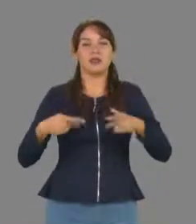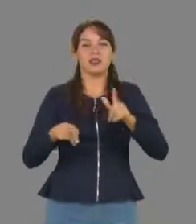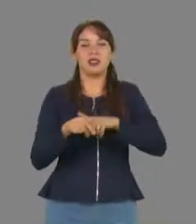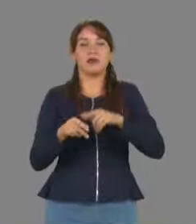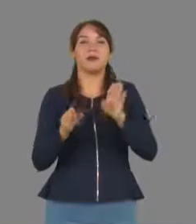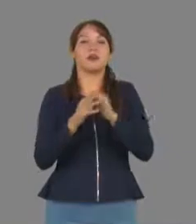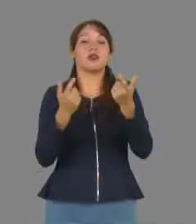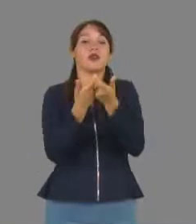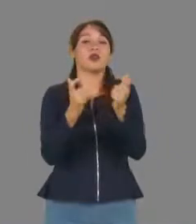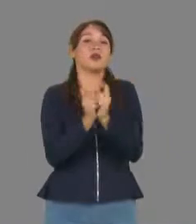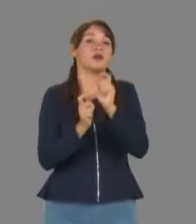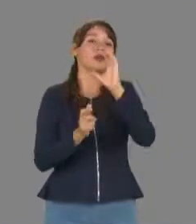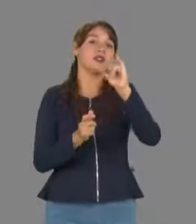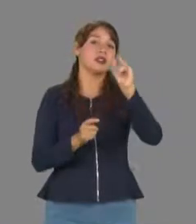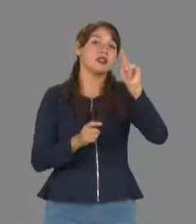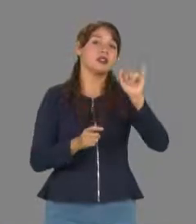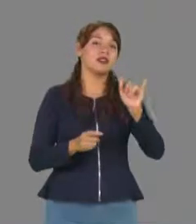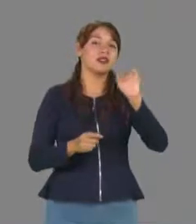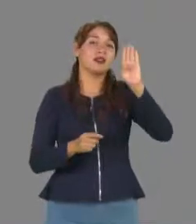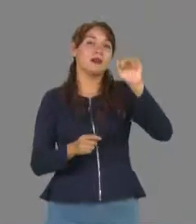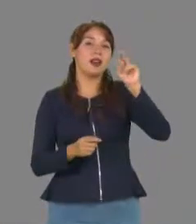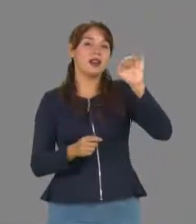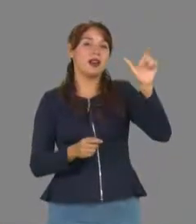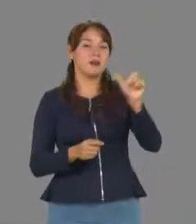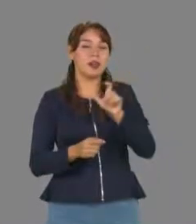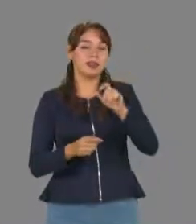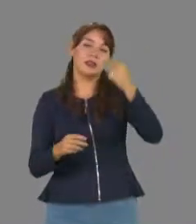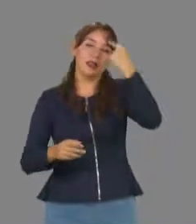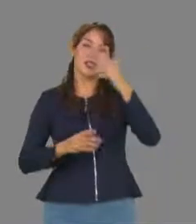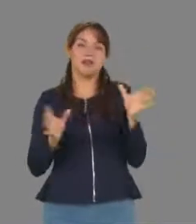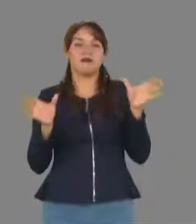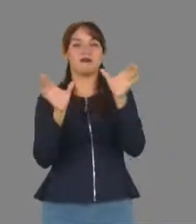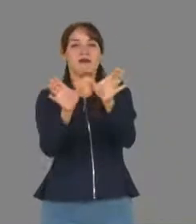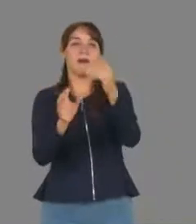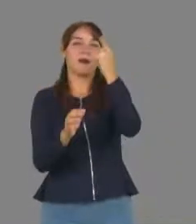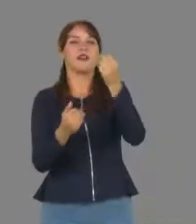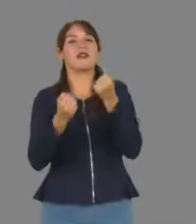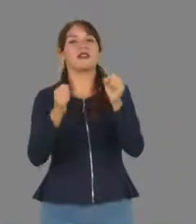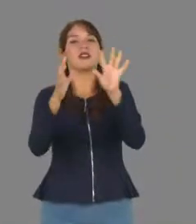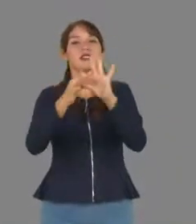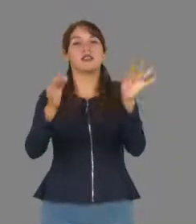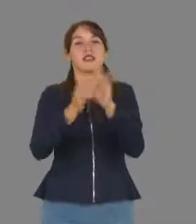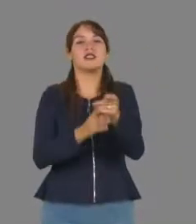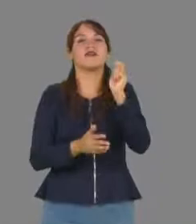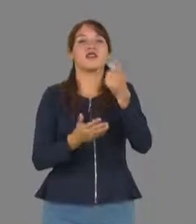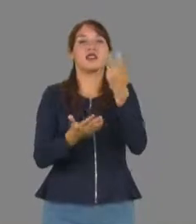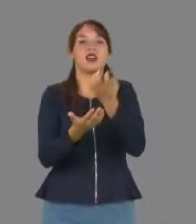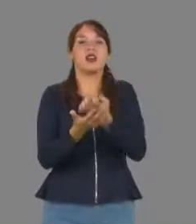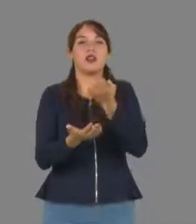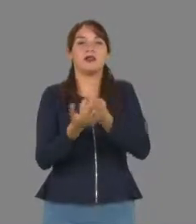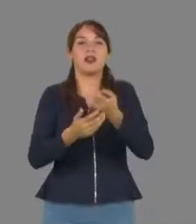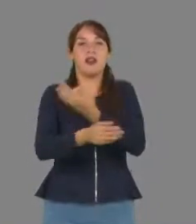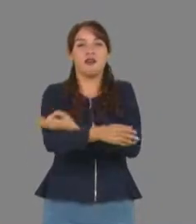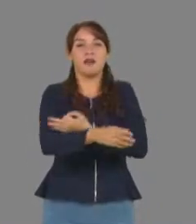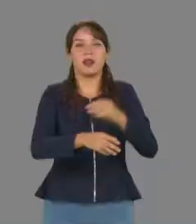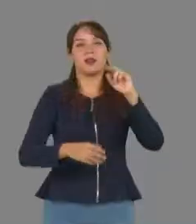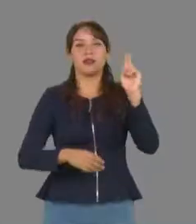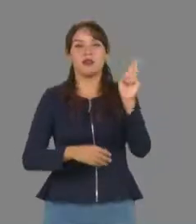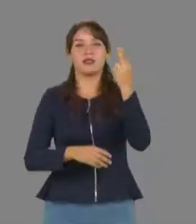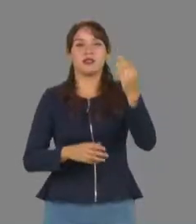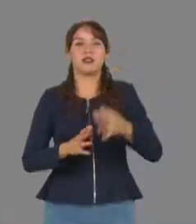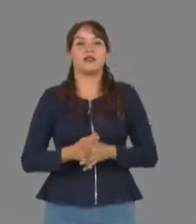Grupo City Banamex disertó a la comunidad de esta casa de estudios, a fin de fortalecer la economía familiar de los universitarios.